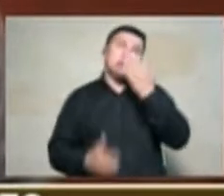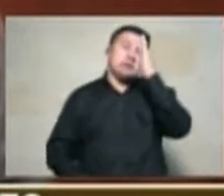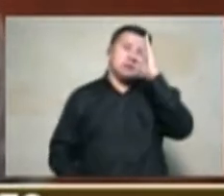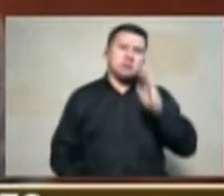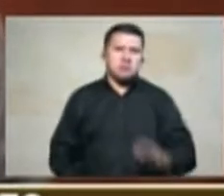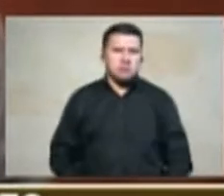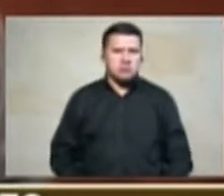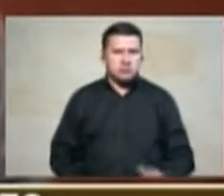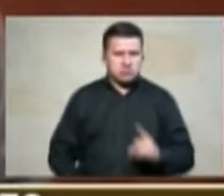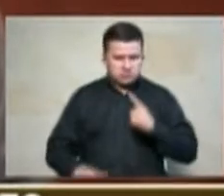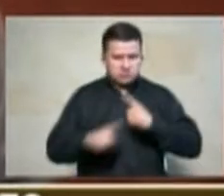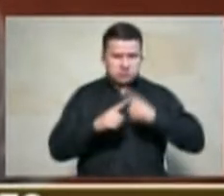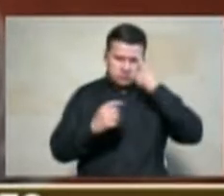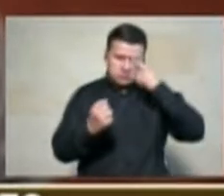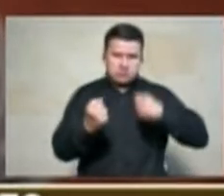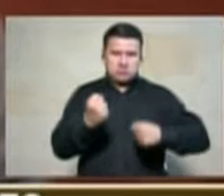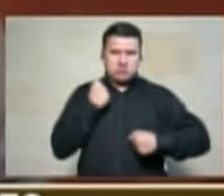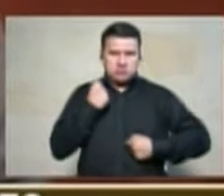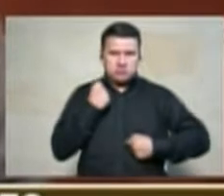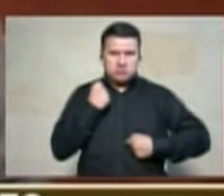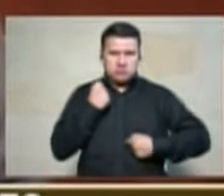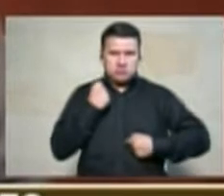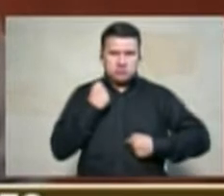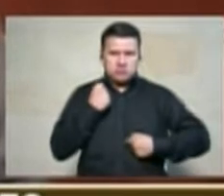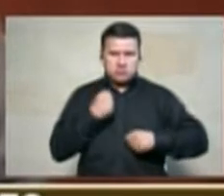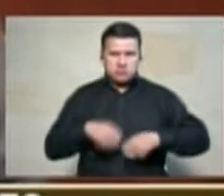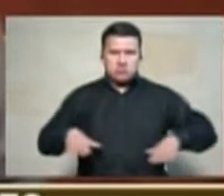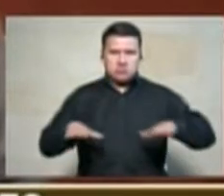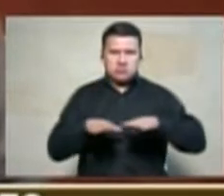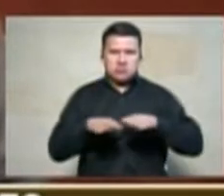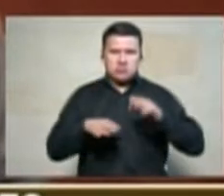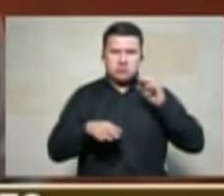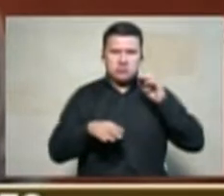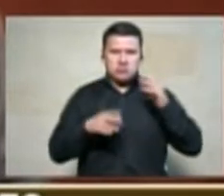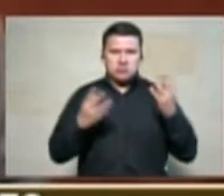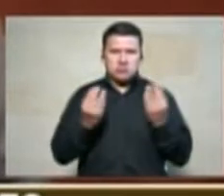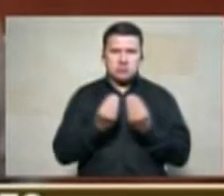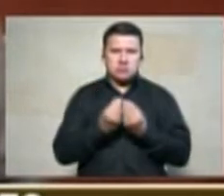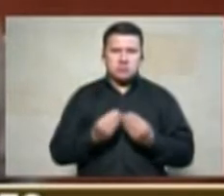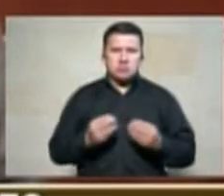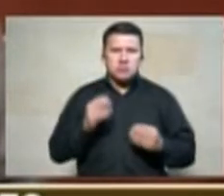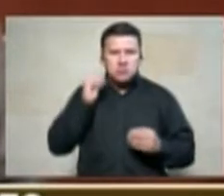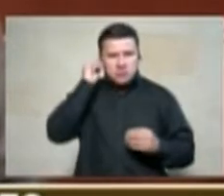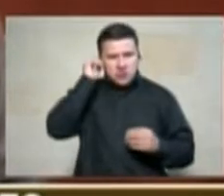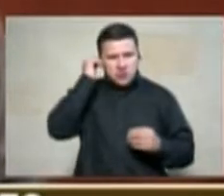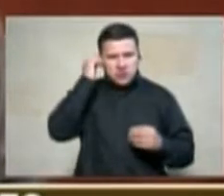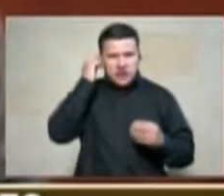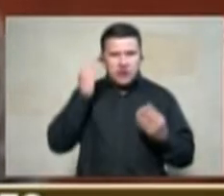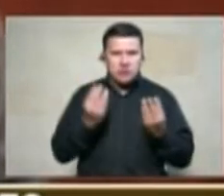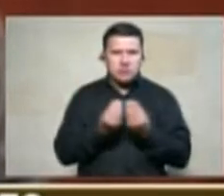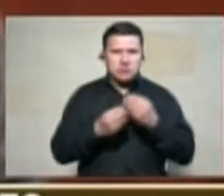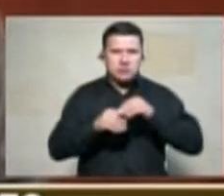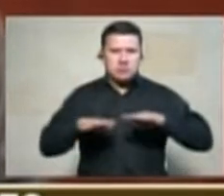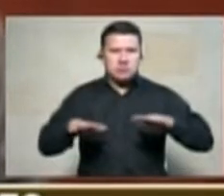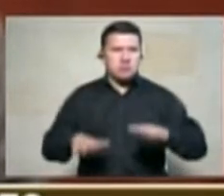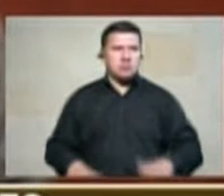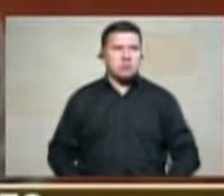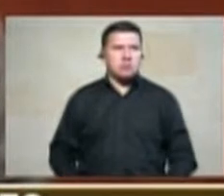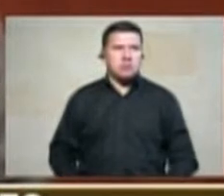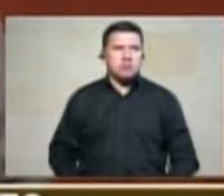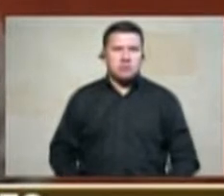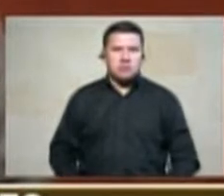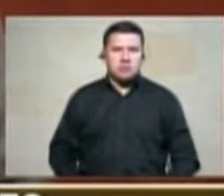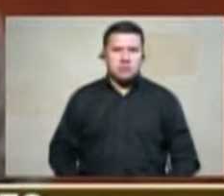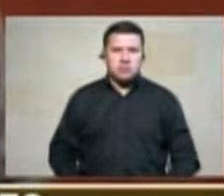que pertenecía a las fuerzas militares y recibí el entrenamiento muy a pesar por los magistrados porque estoy